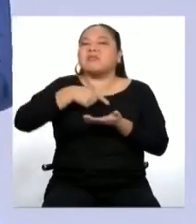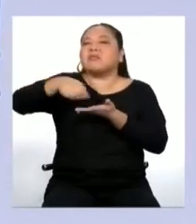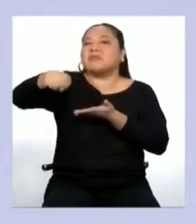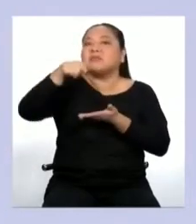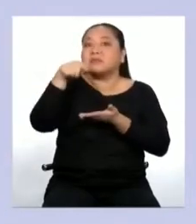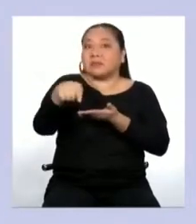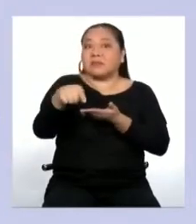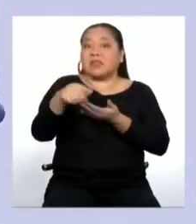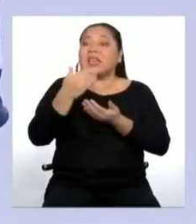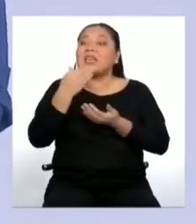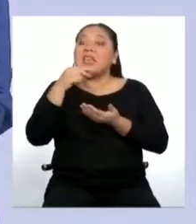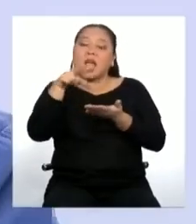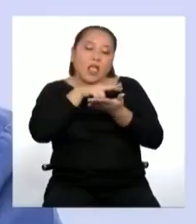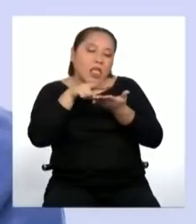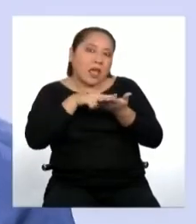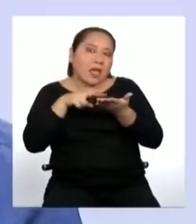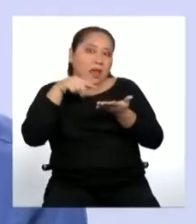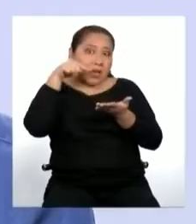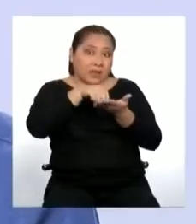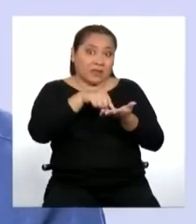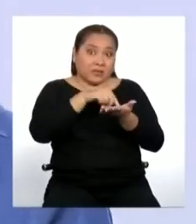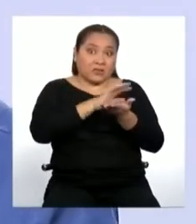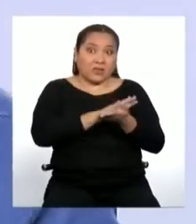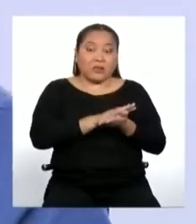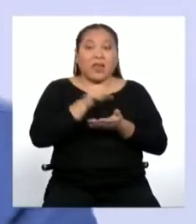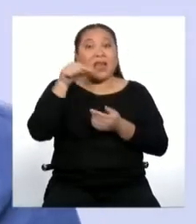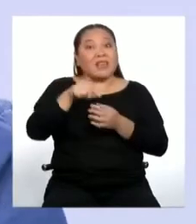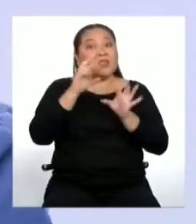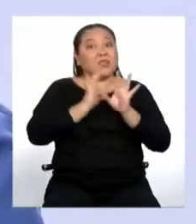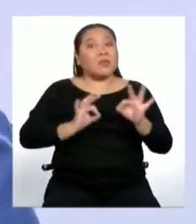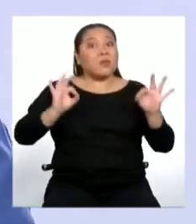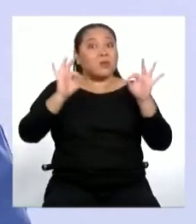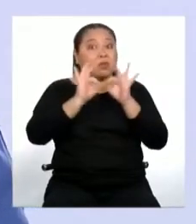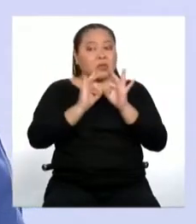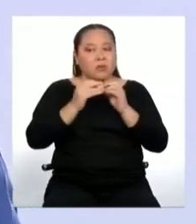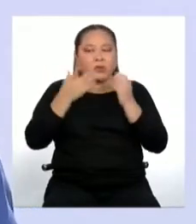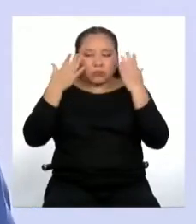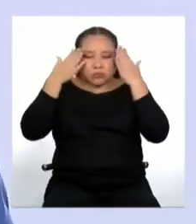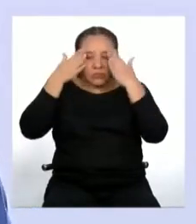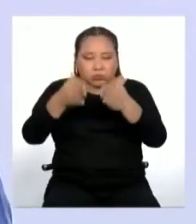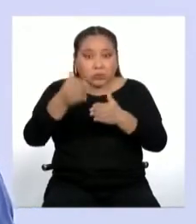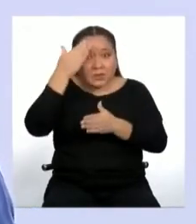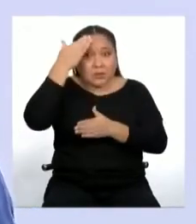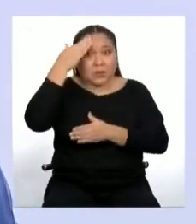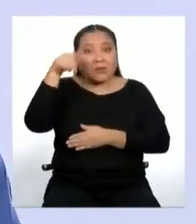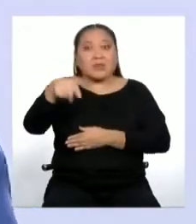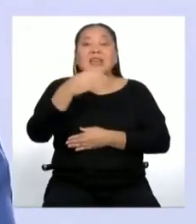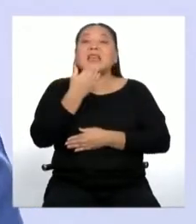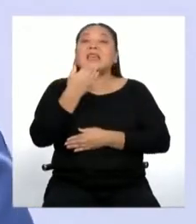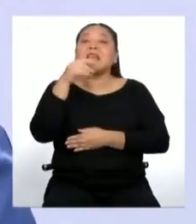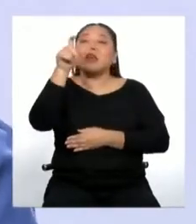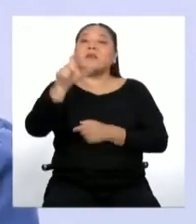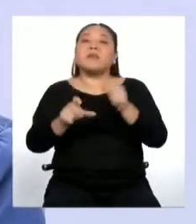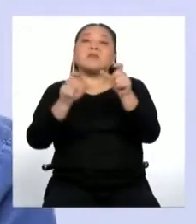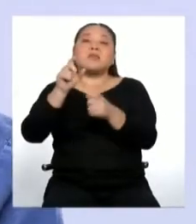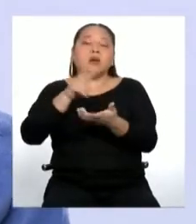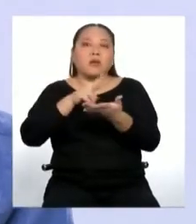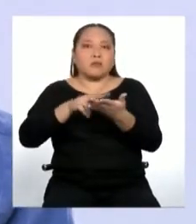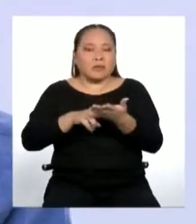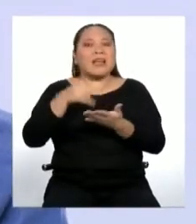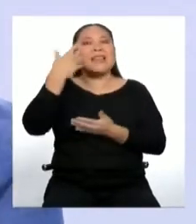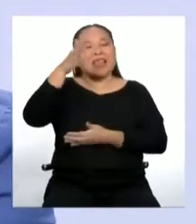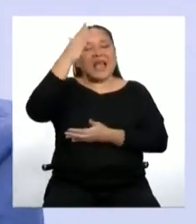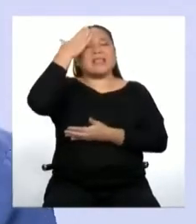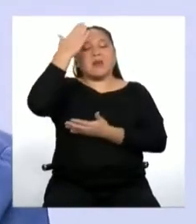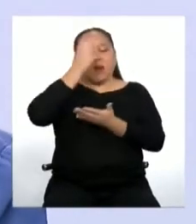quién leerá nuestro texto. Esto es importante, pues una vez que definamos al destinatario, podemos saber cómo redactaremos